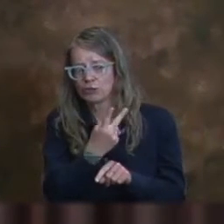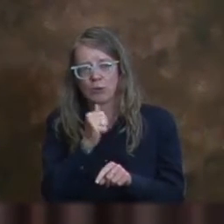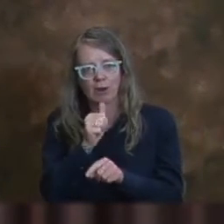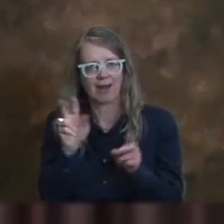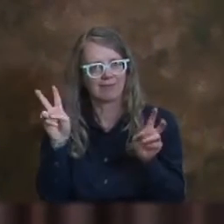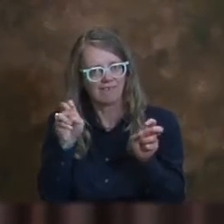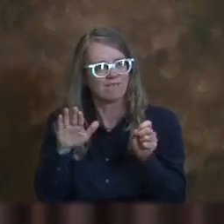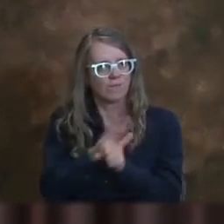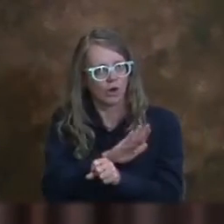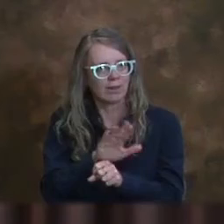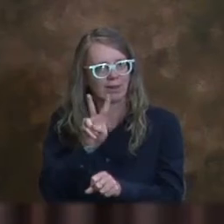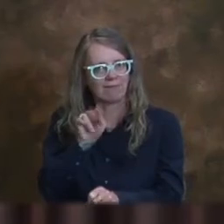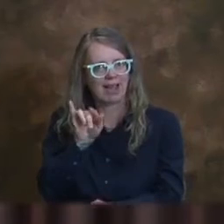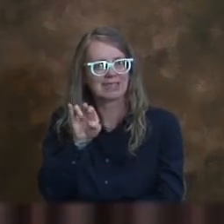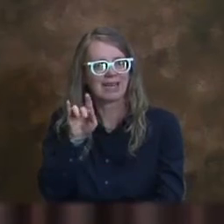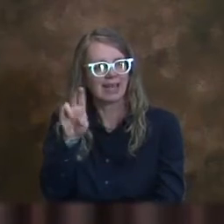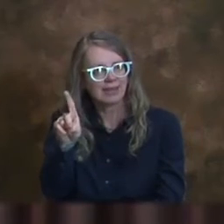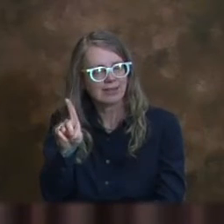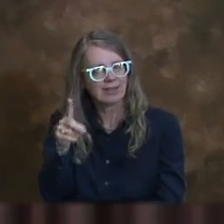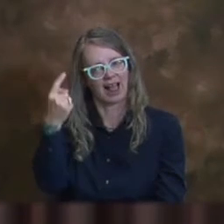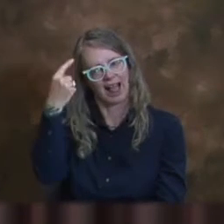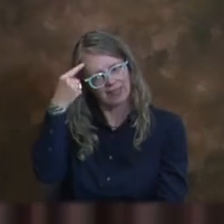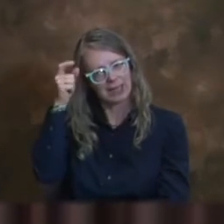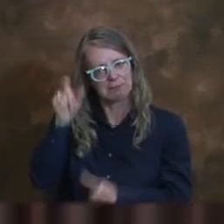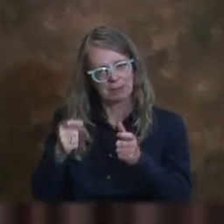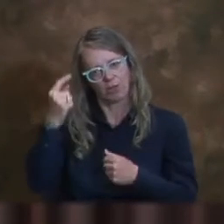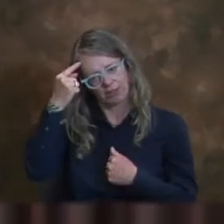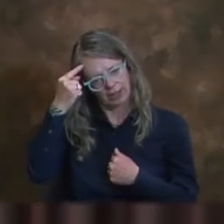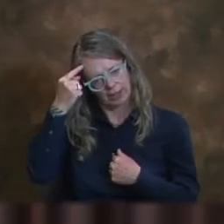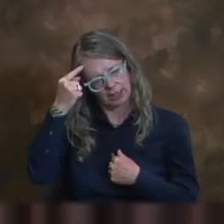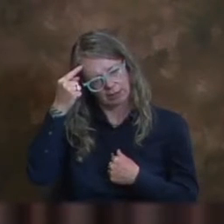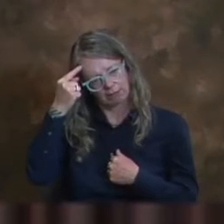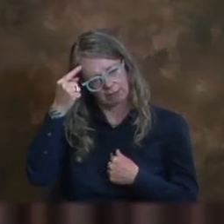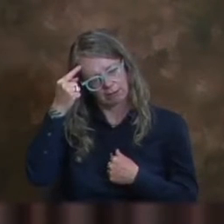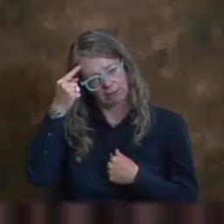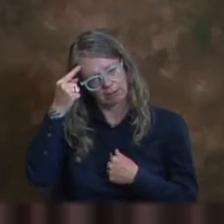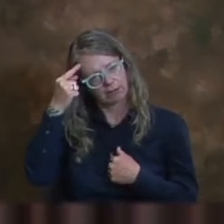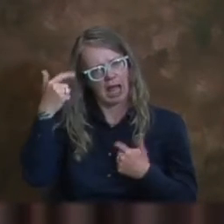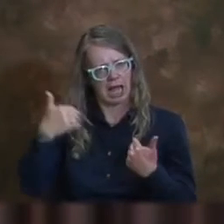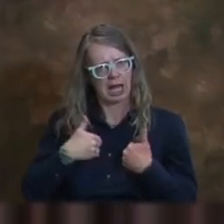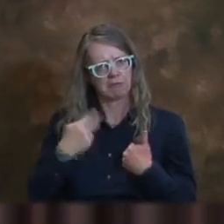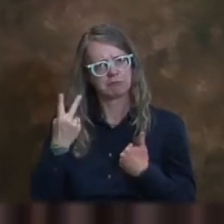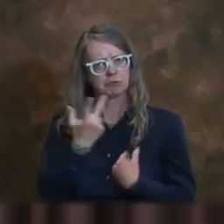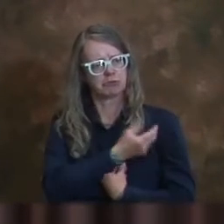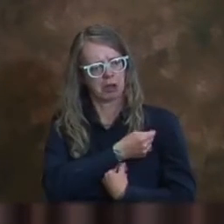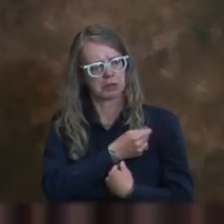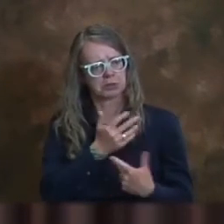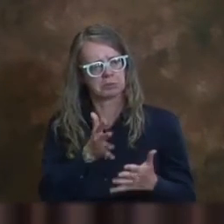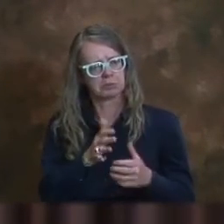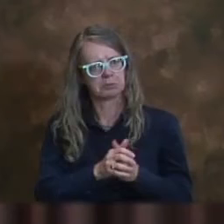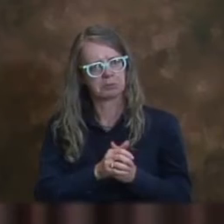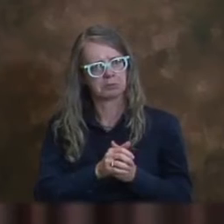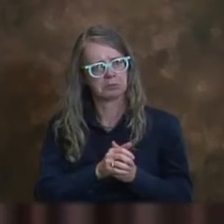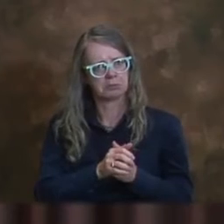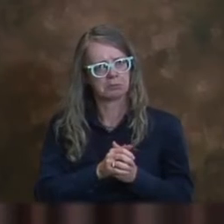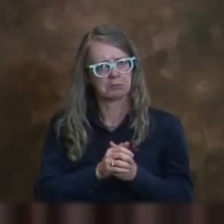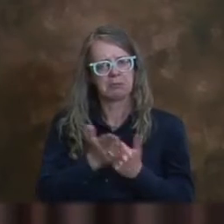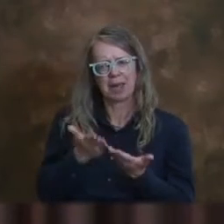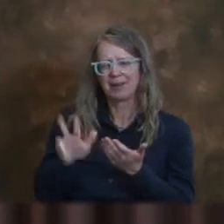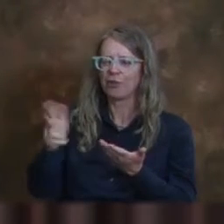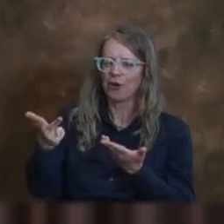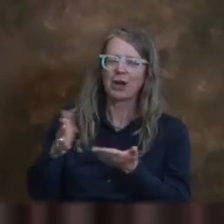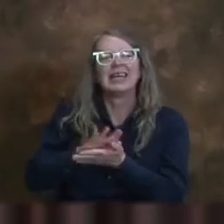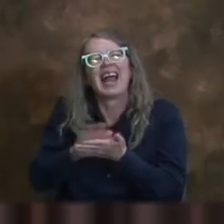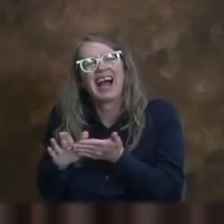A nivel médico, es como que puedes